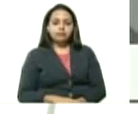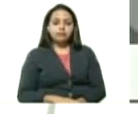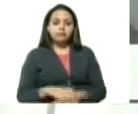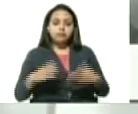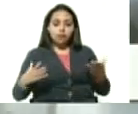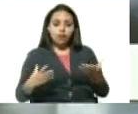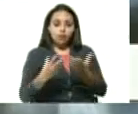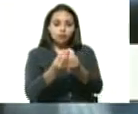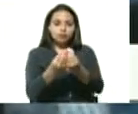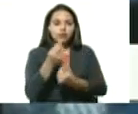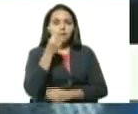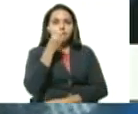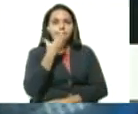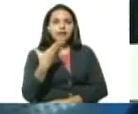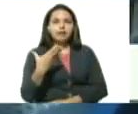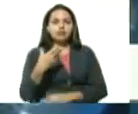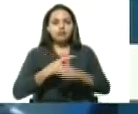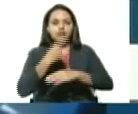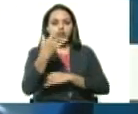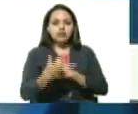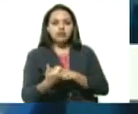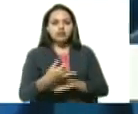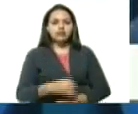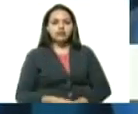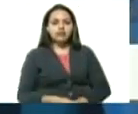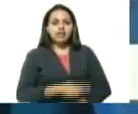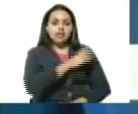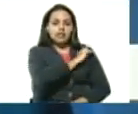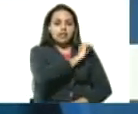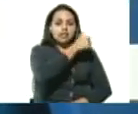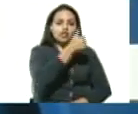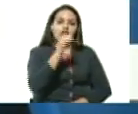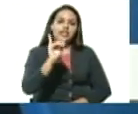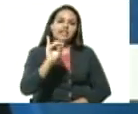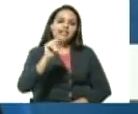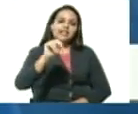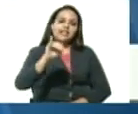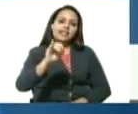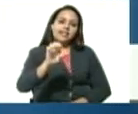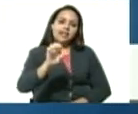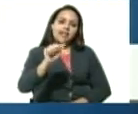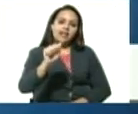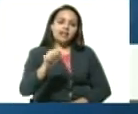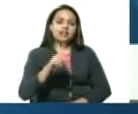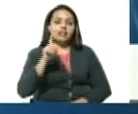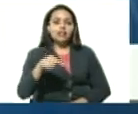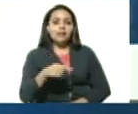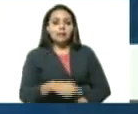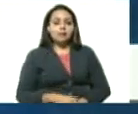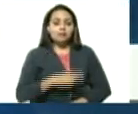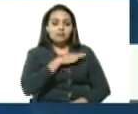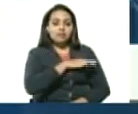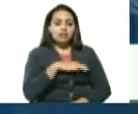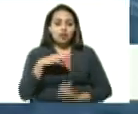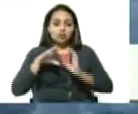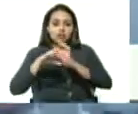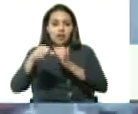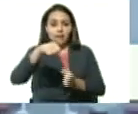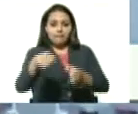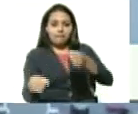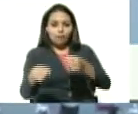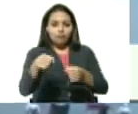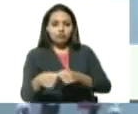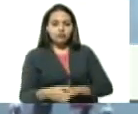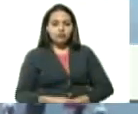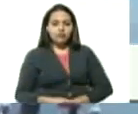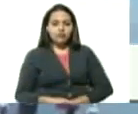este hermoso proyecto y la dirección del INEA y de la gran misión transporte que usted lideriza presidente esta